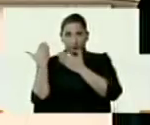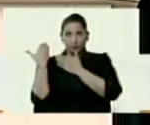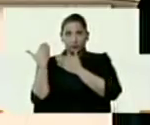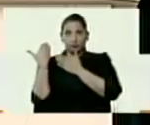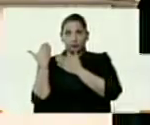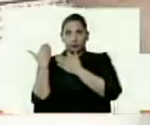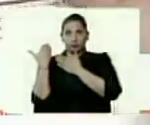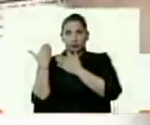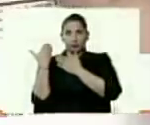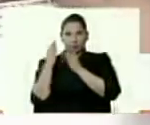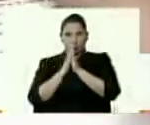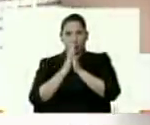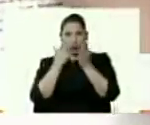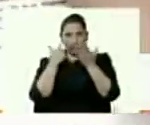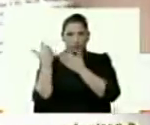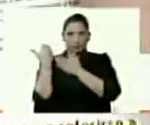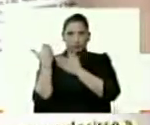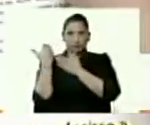¿Se puede ver?